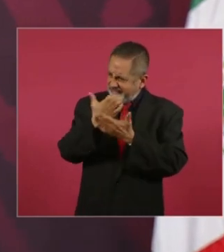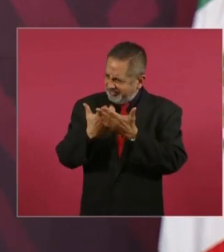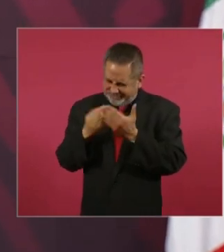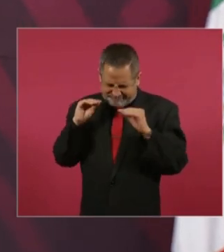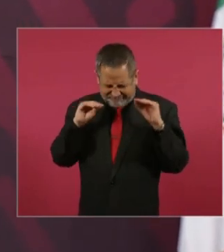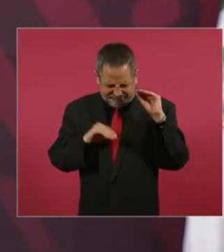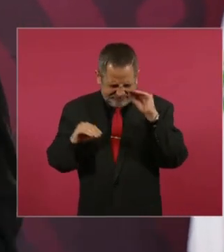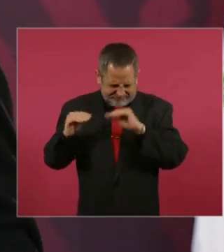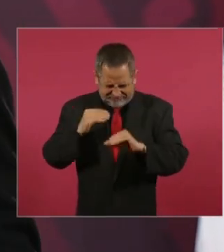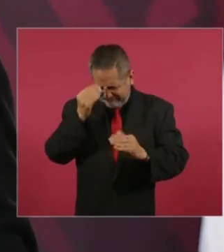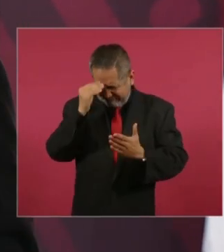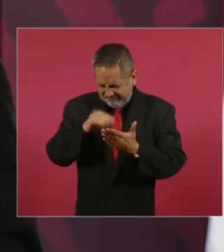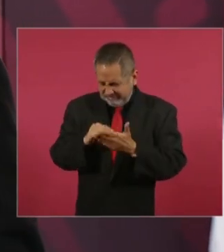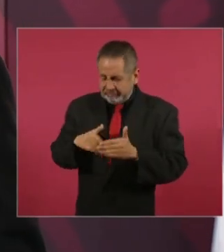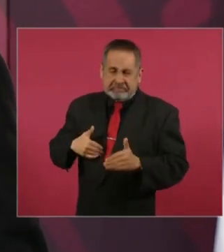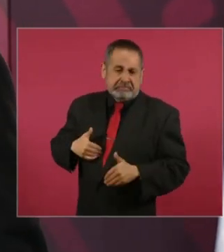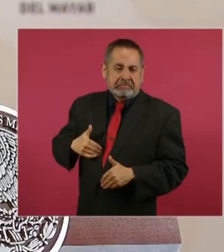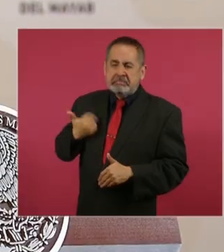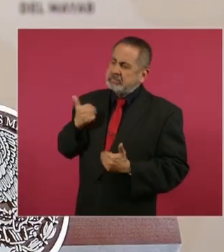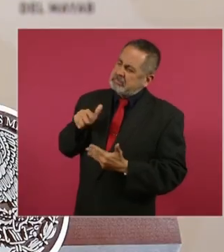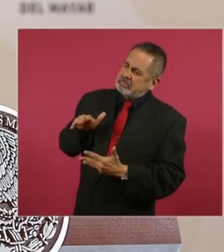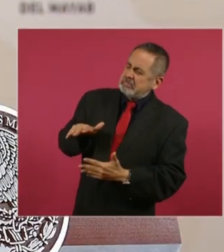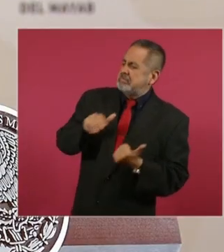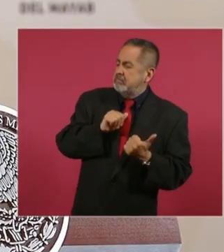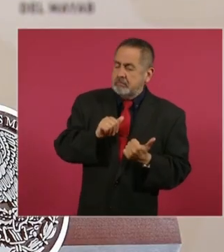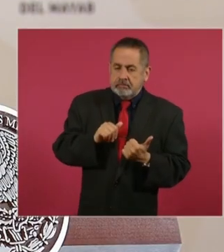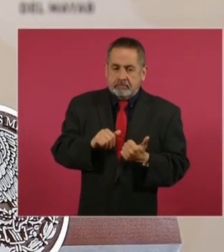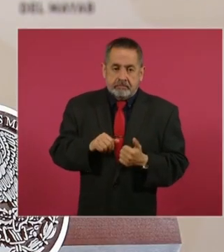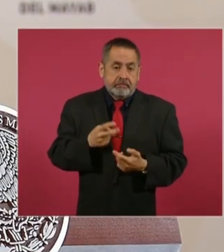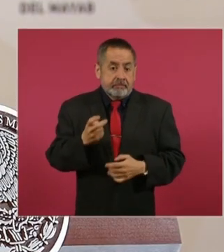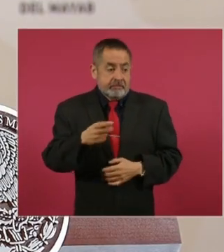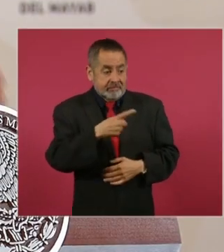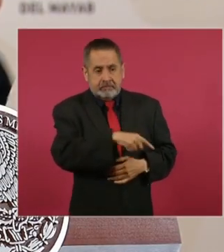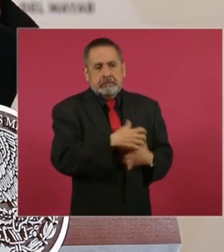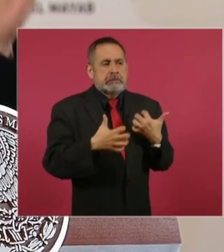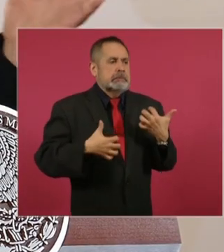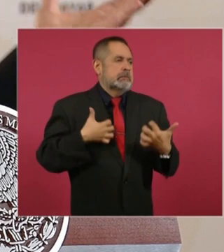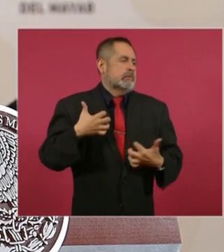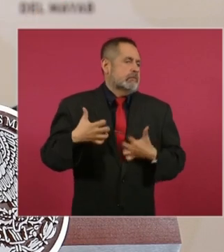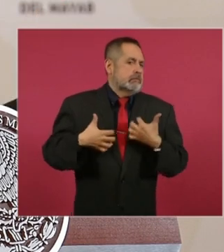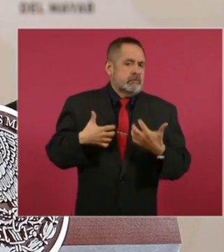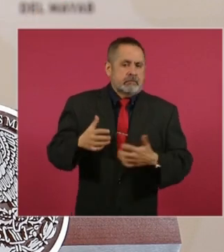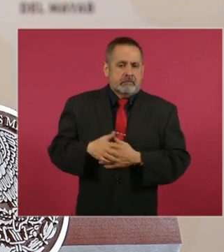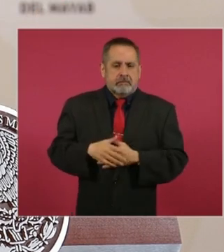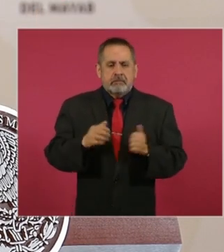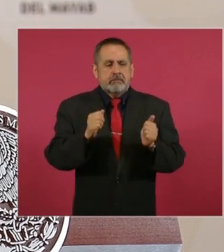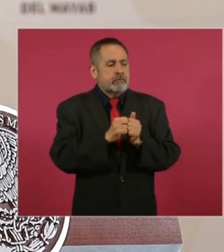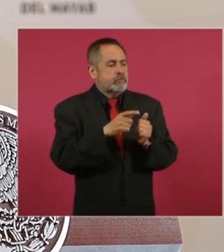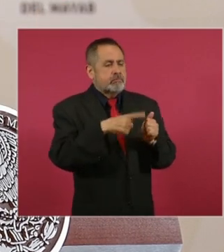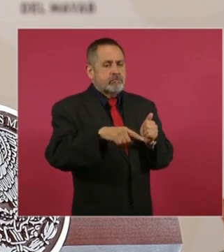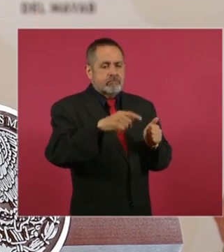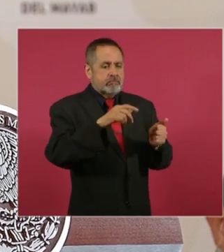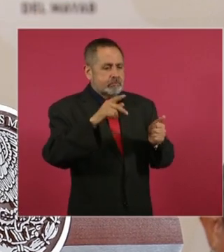Esos son los que están en contra, con sus periodistas